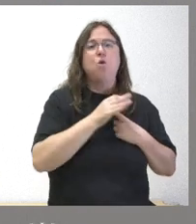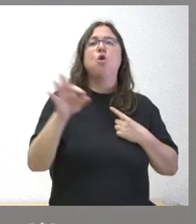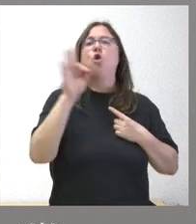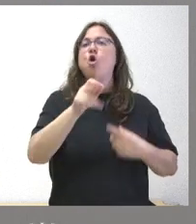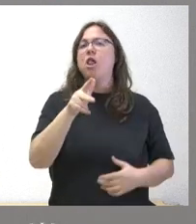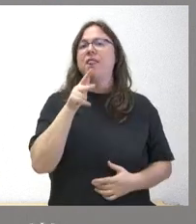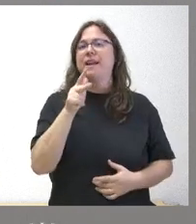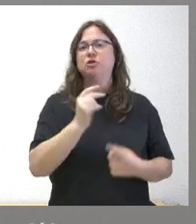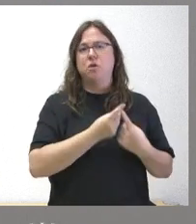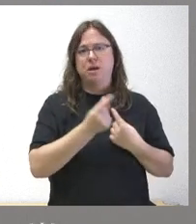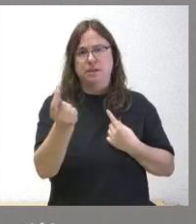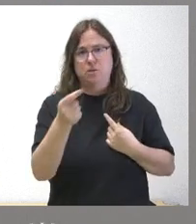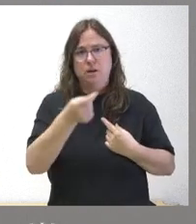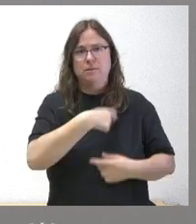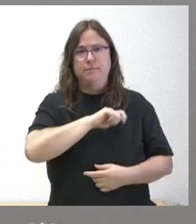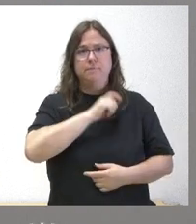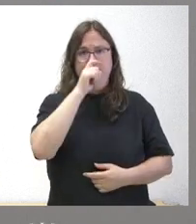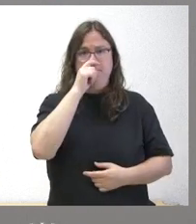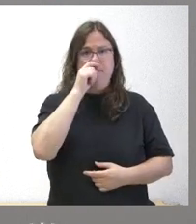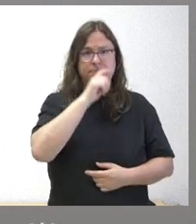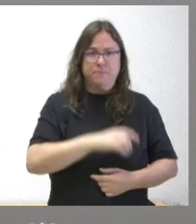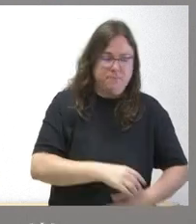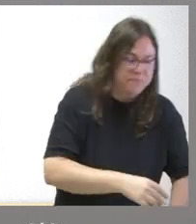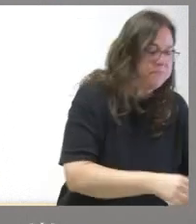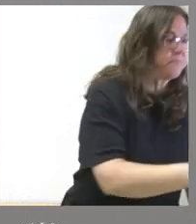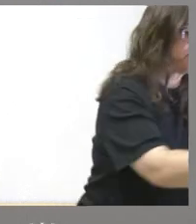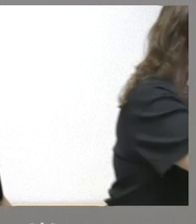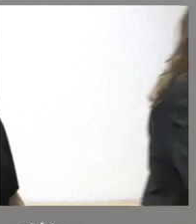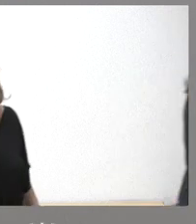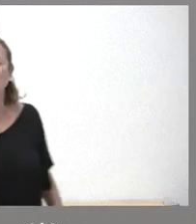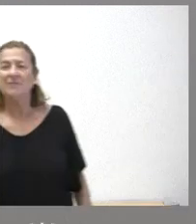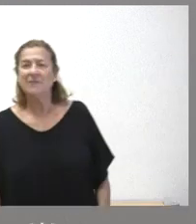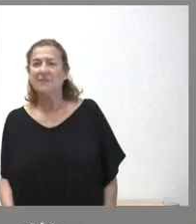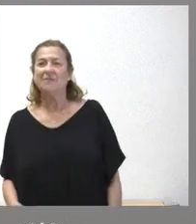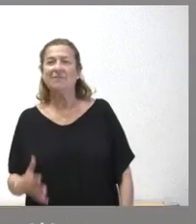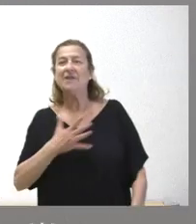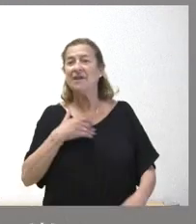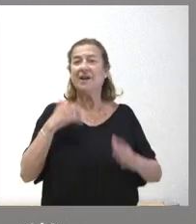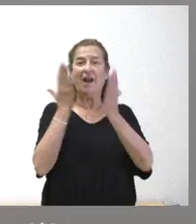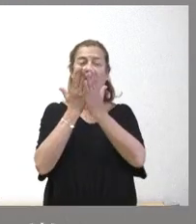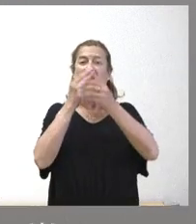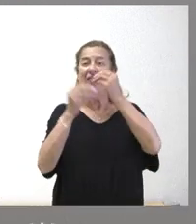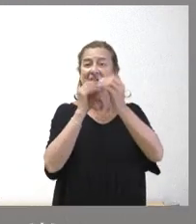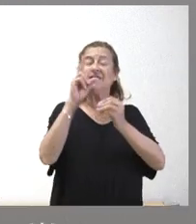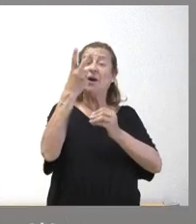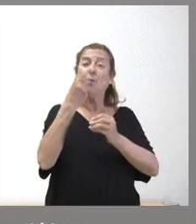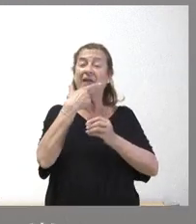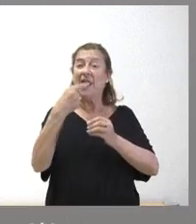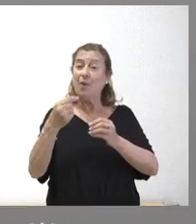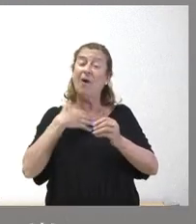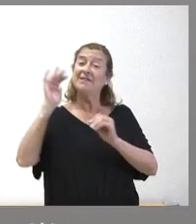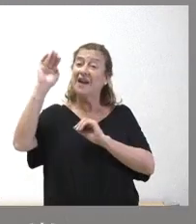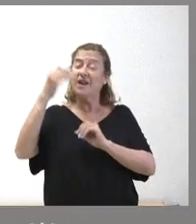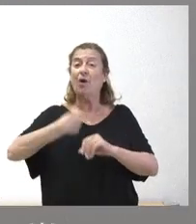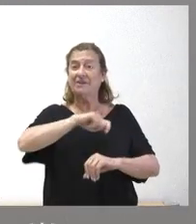derecho de asilo en España y que quiera cursar español como lengua extranjera